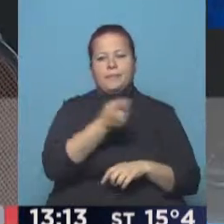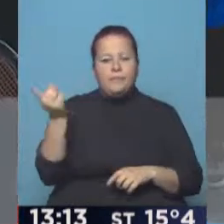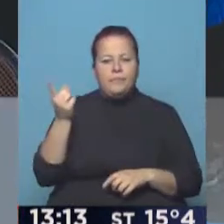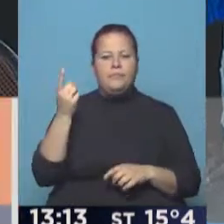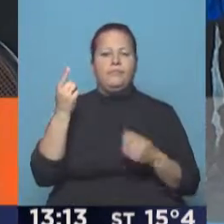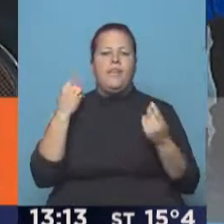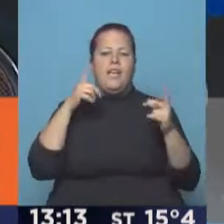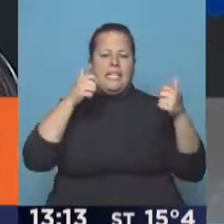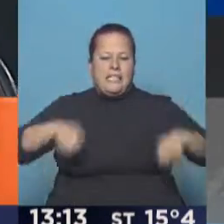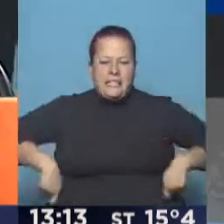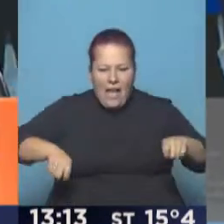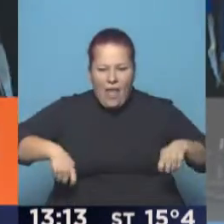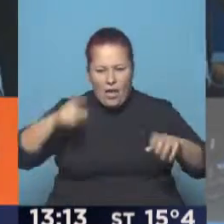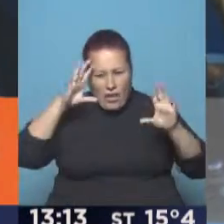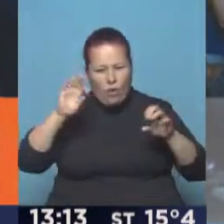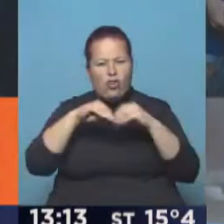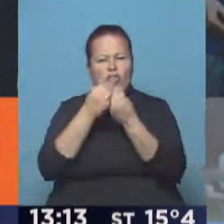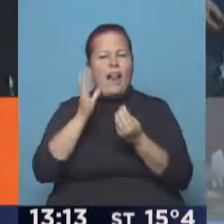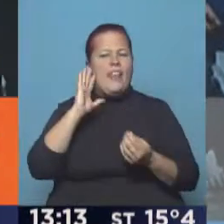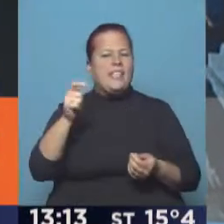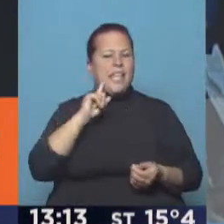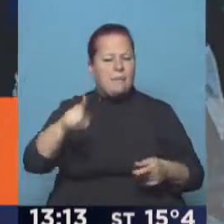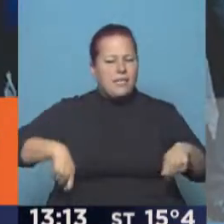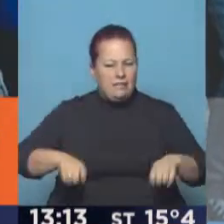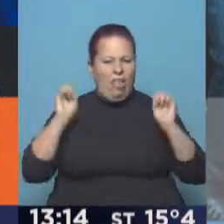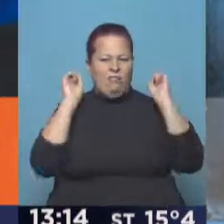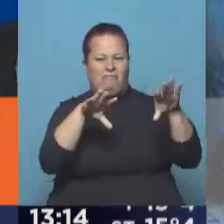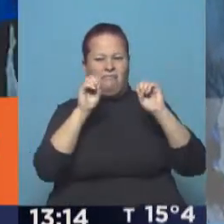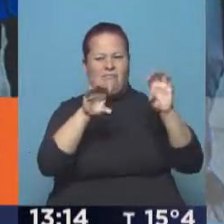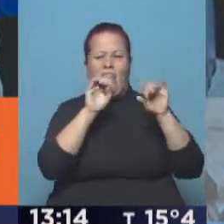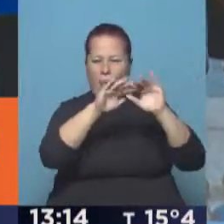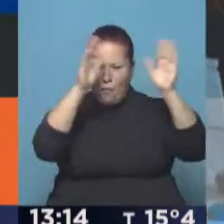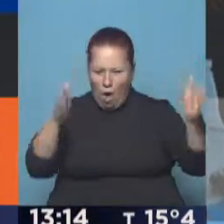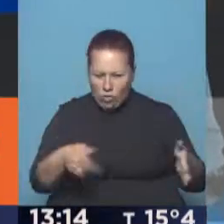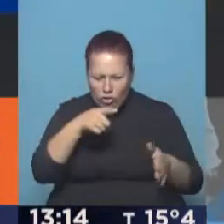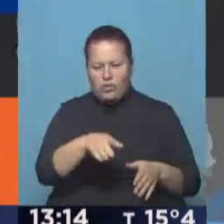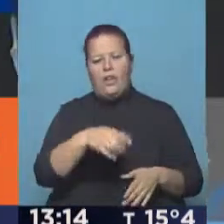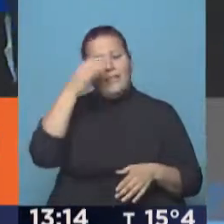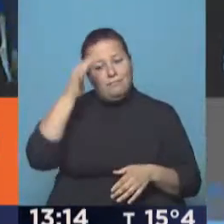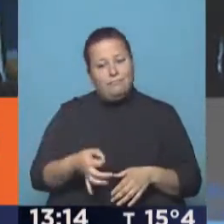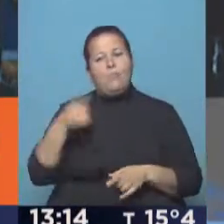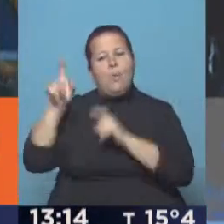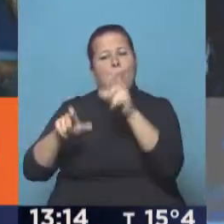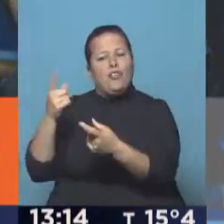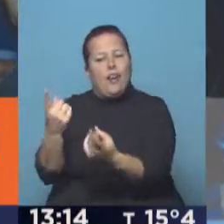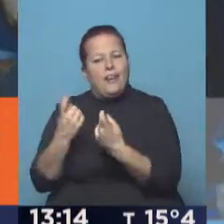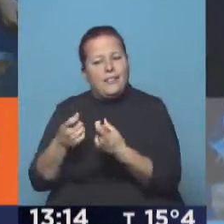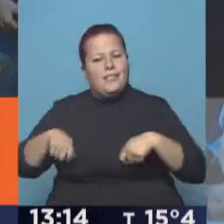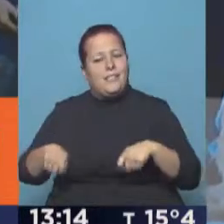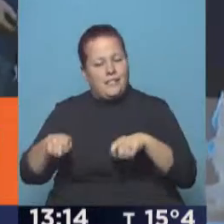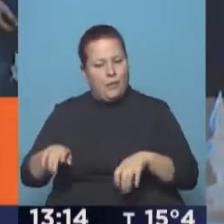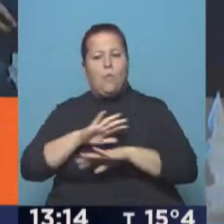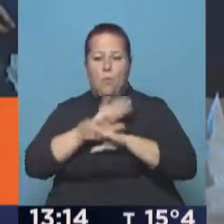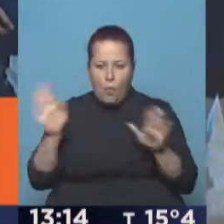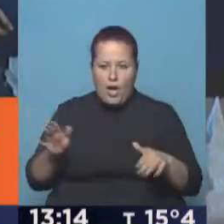muchísimas sillas, si mal no recuerdo eran 16.000 sillas arrumbadas en un depósito cuando en realidad había gente que la estaba necesitando.